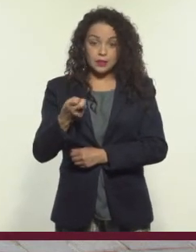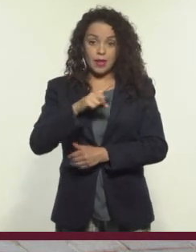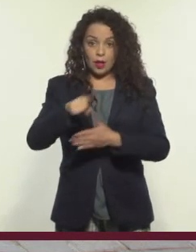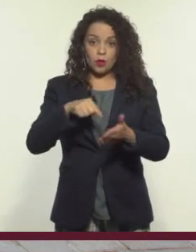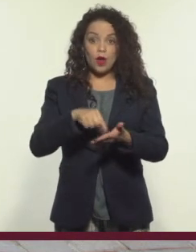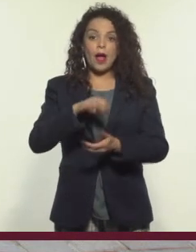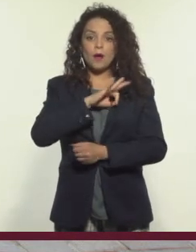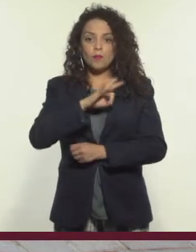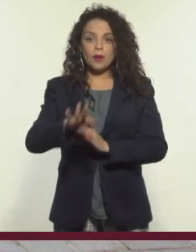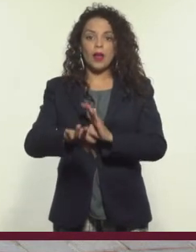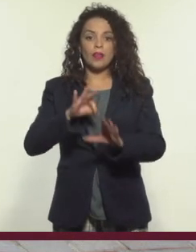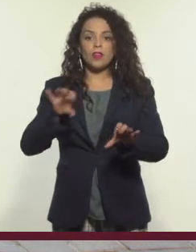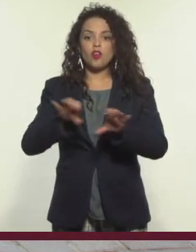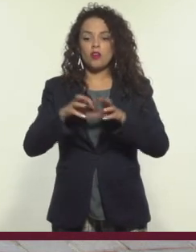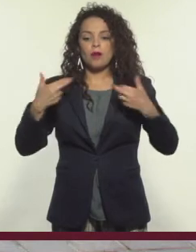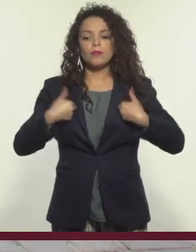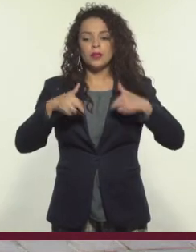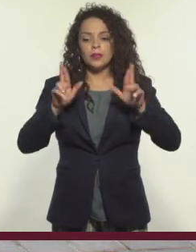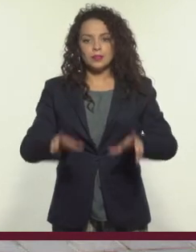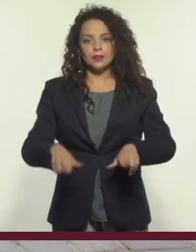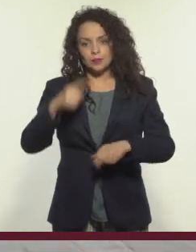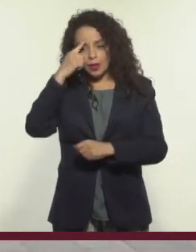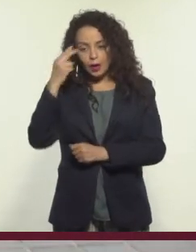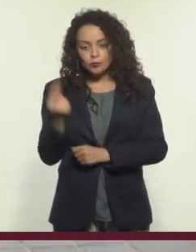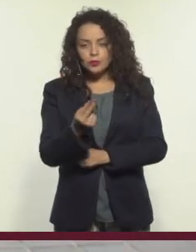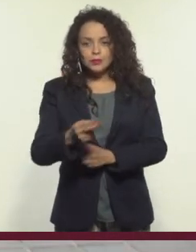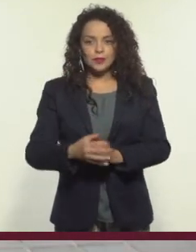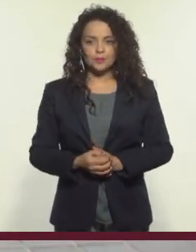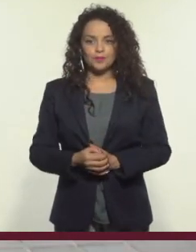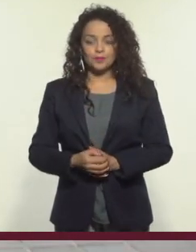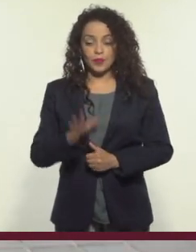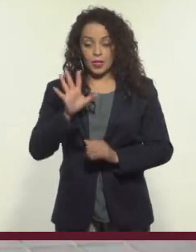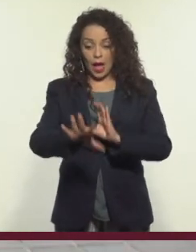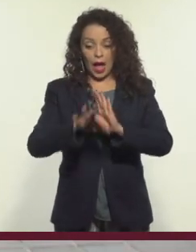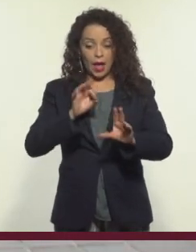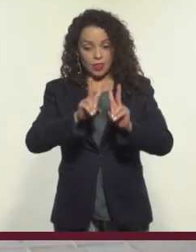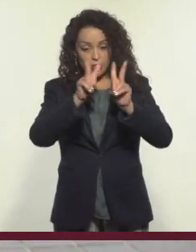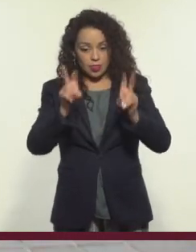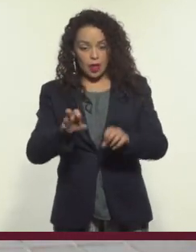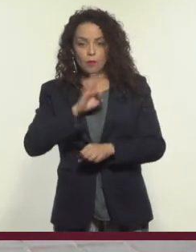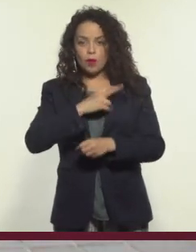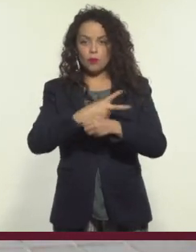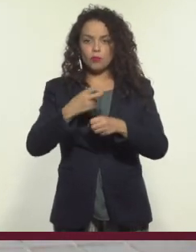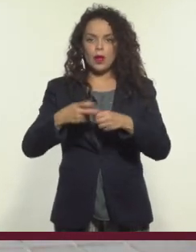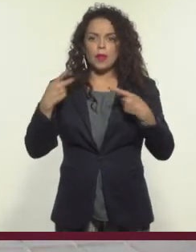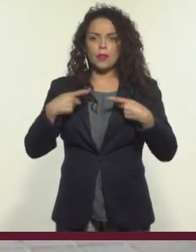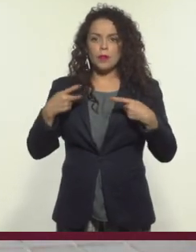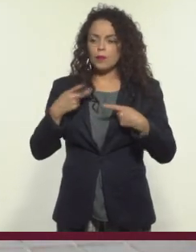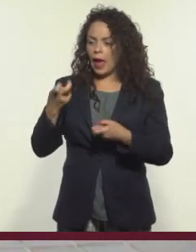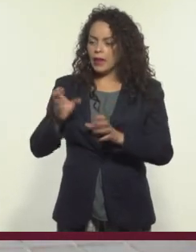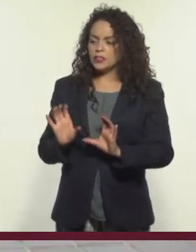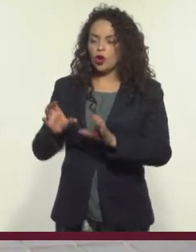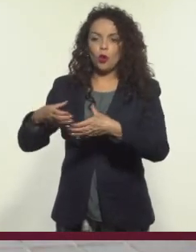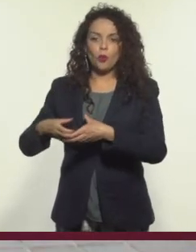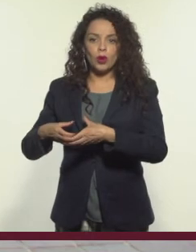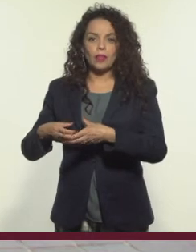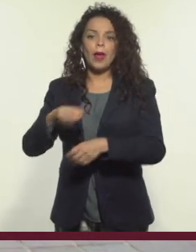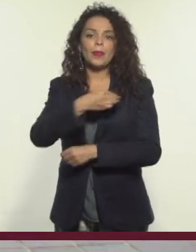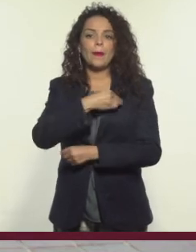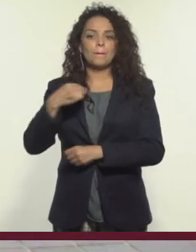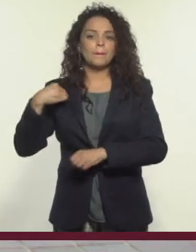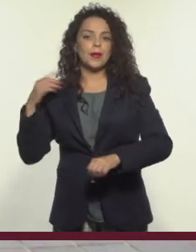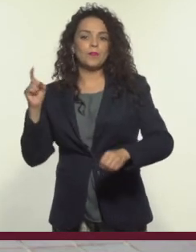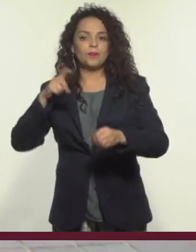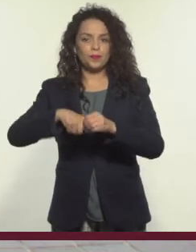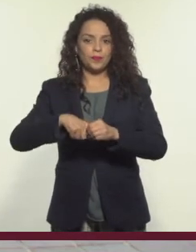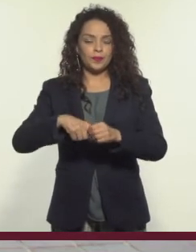espacio pueden encontrar un lugar de representación. Ya definiendo el tema, pueden invitar a personas que sean parte de estas comunidades.